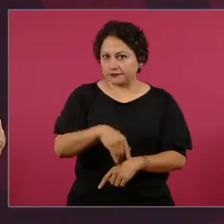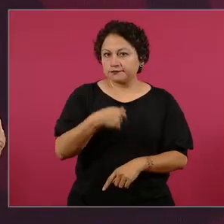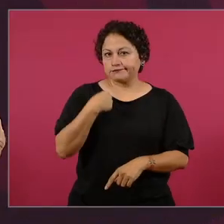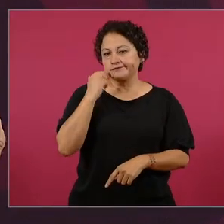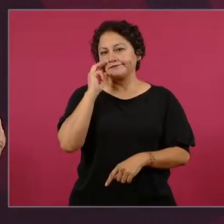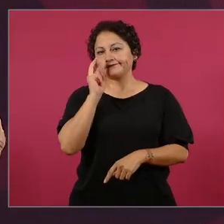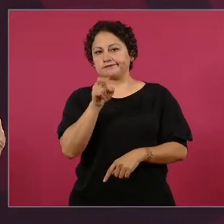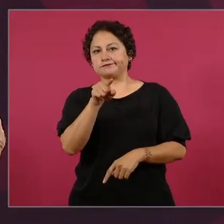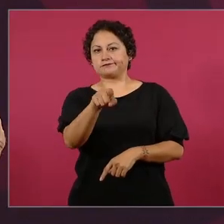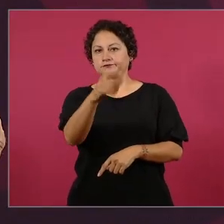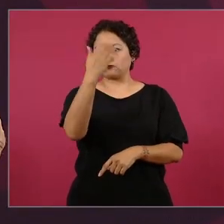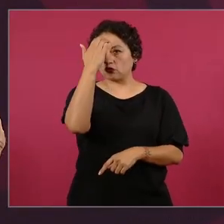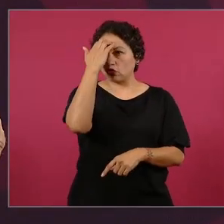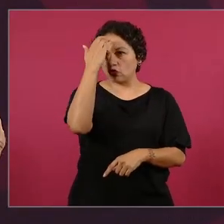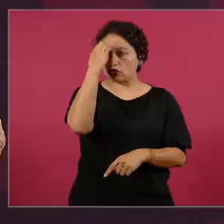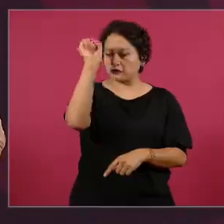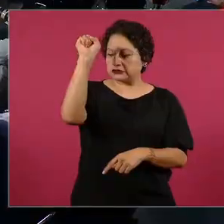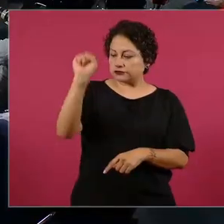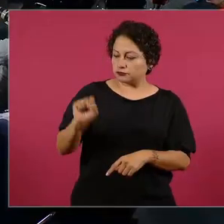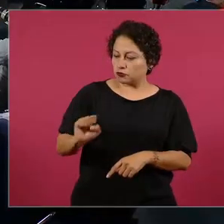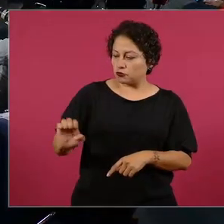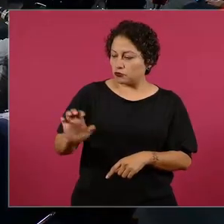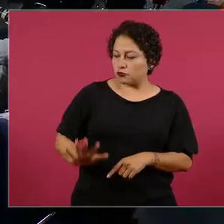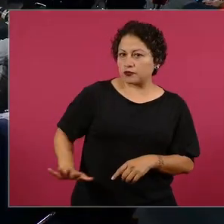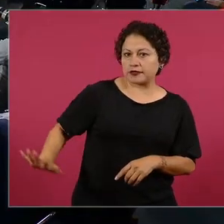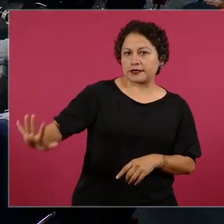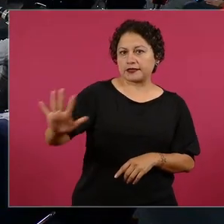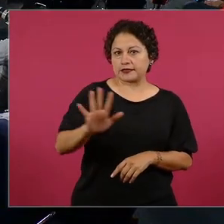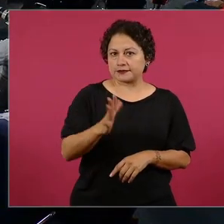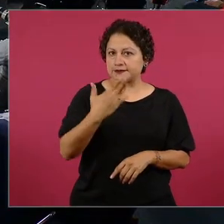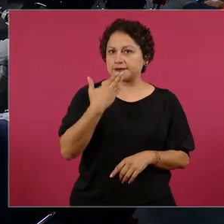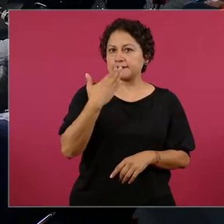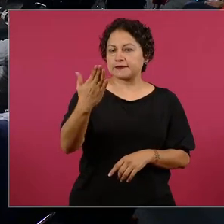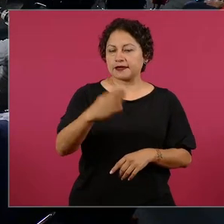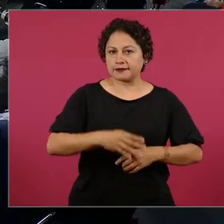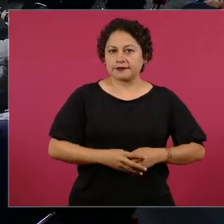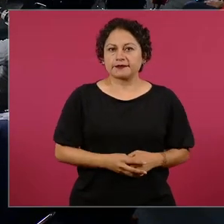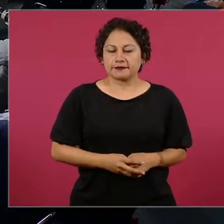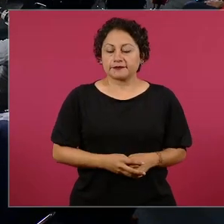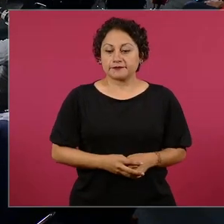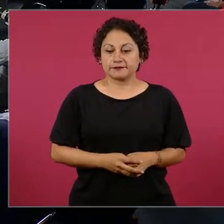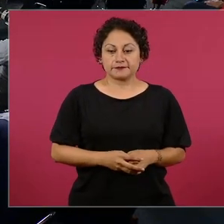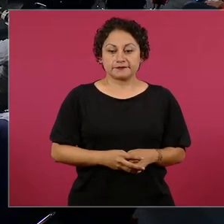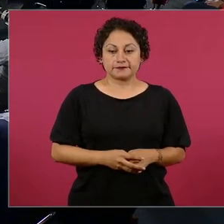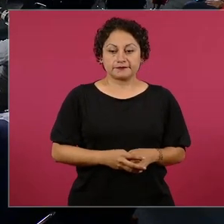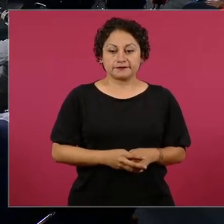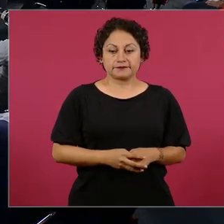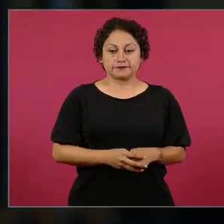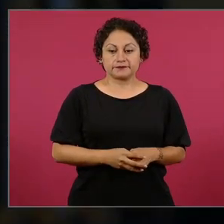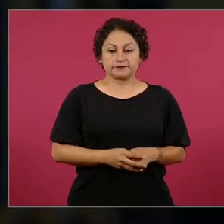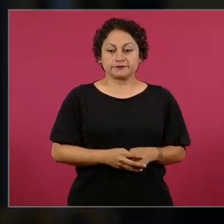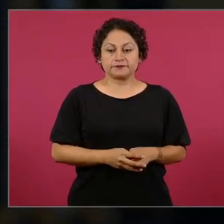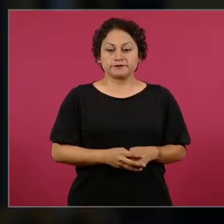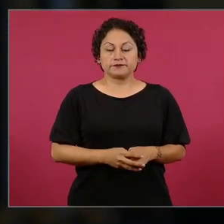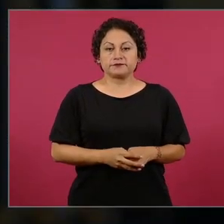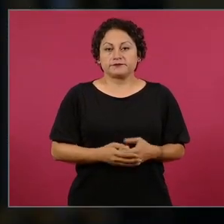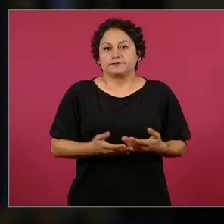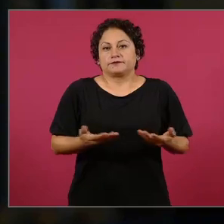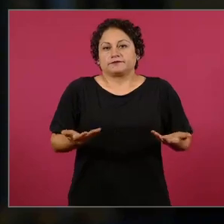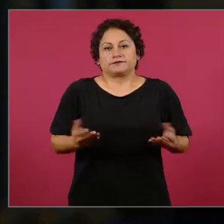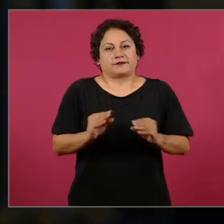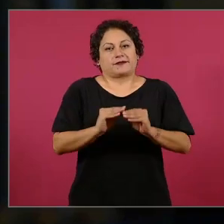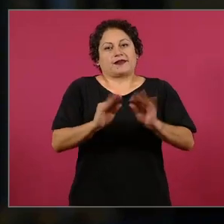el sureste y ya ni hablar de cómo conoces Yucatán.